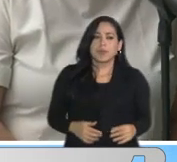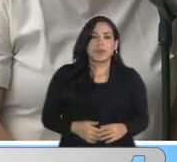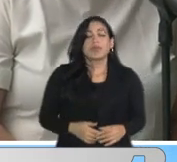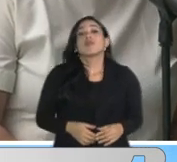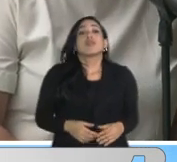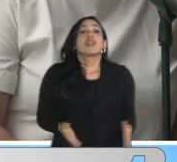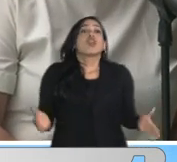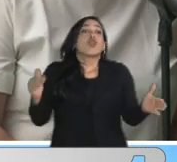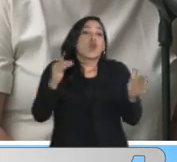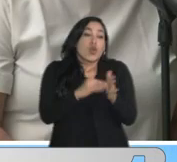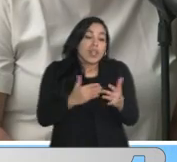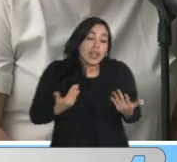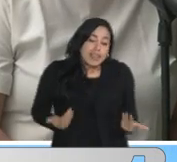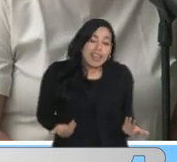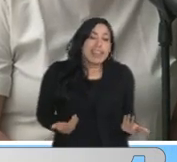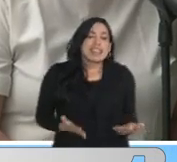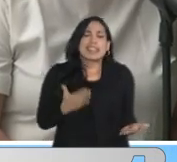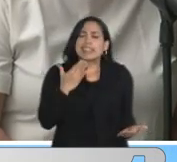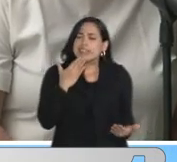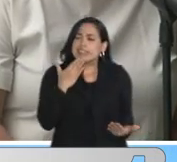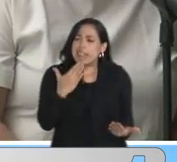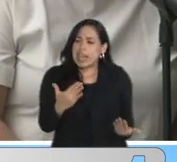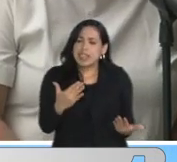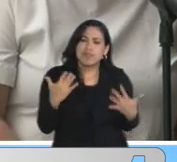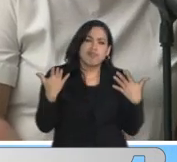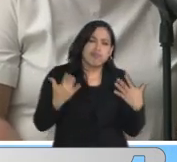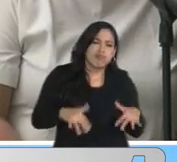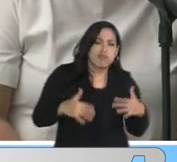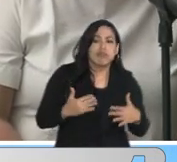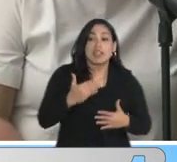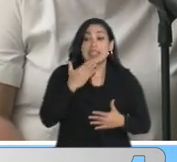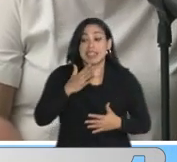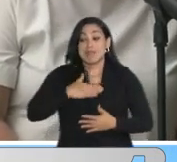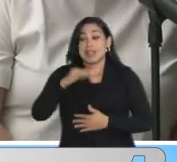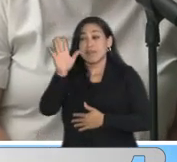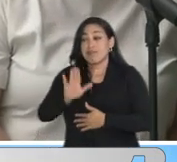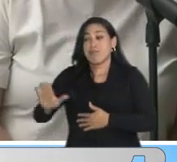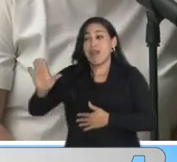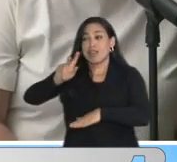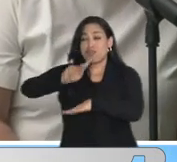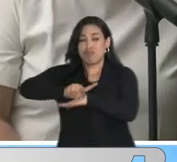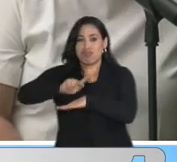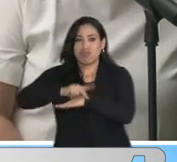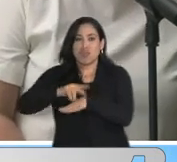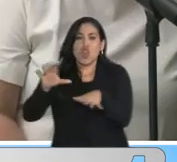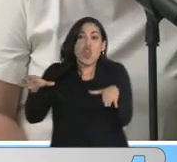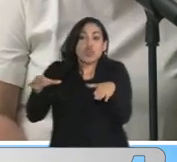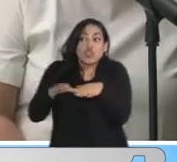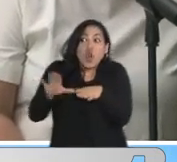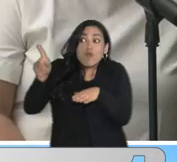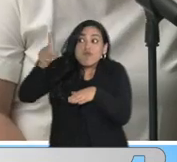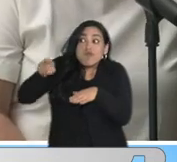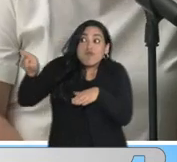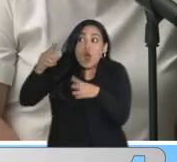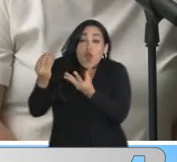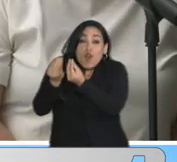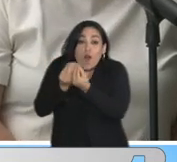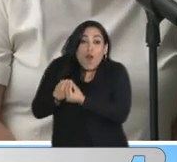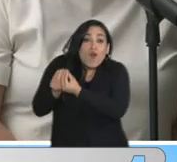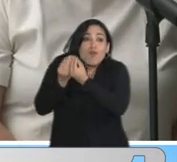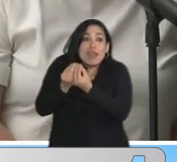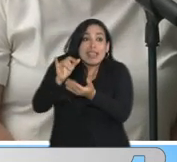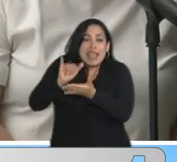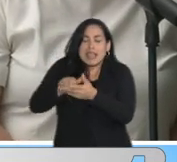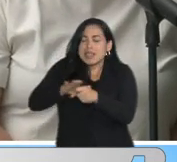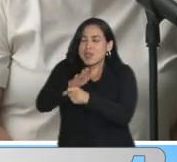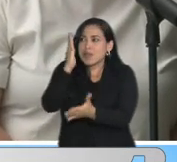Una vez más, reitero el agradecimiento de mi país en representación de todos mis compañeros por